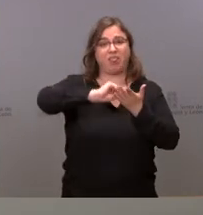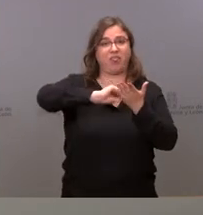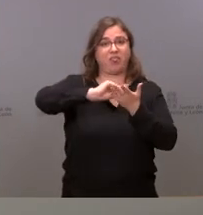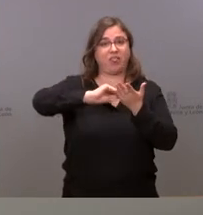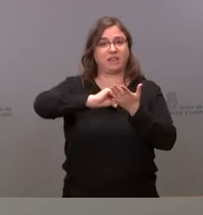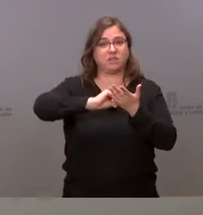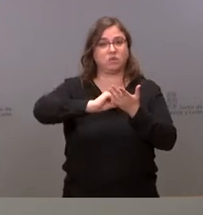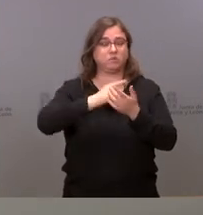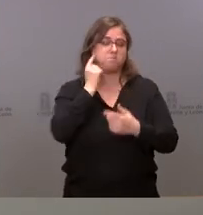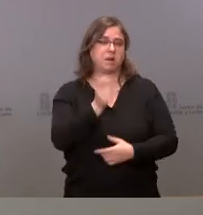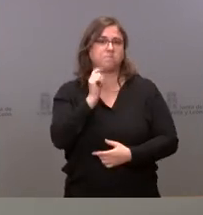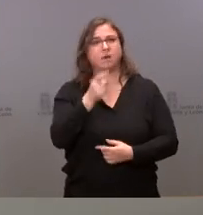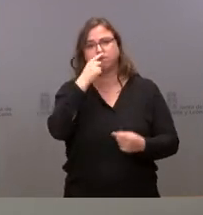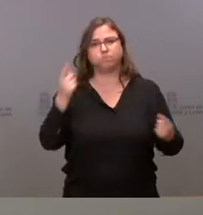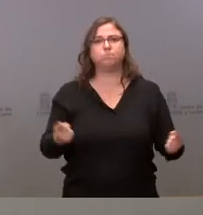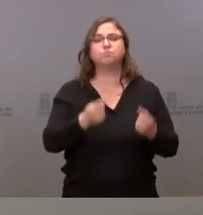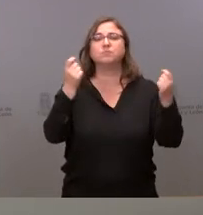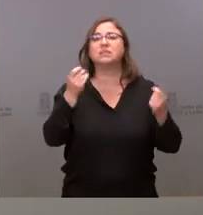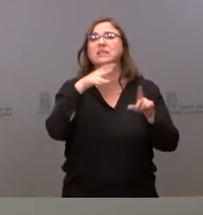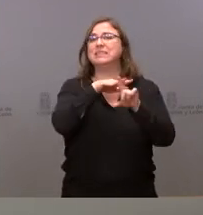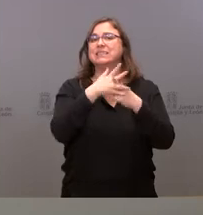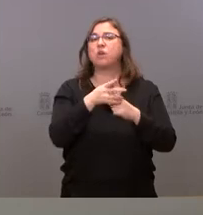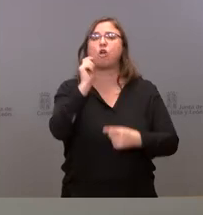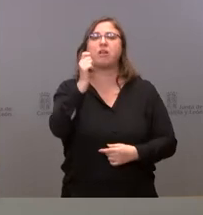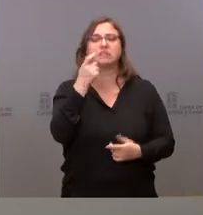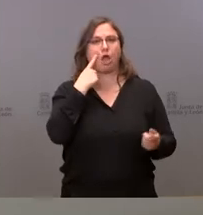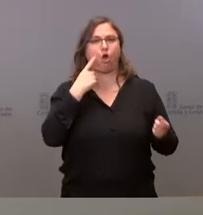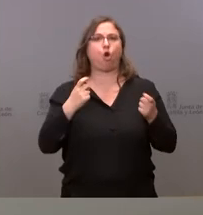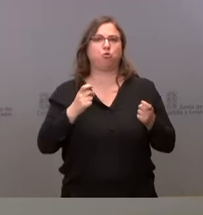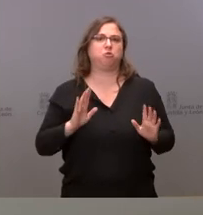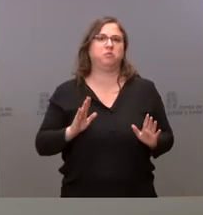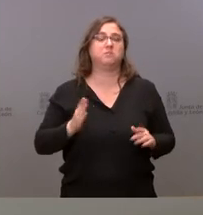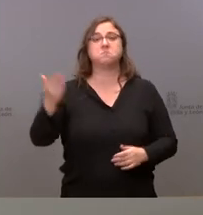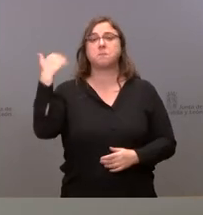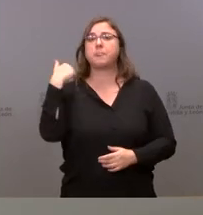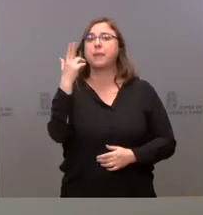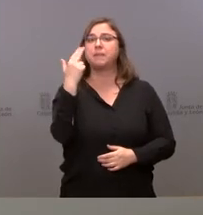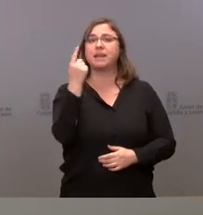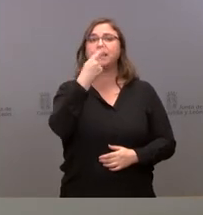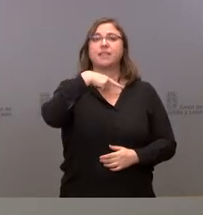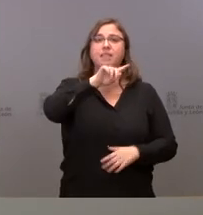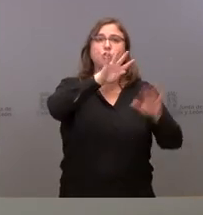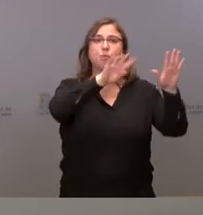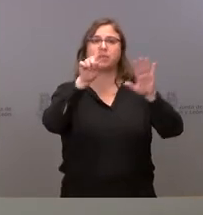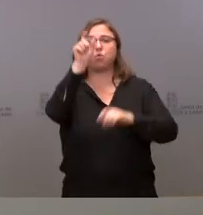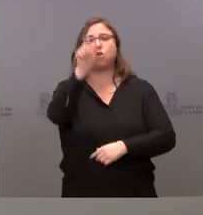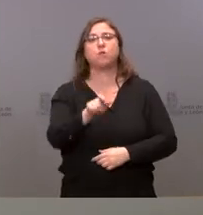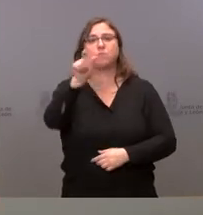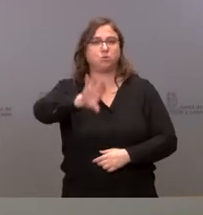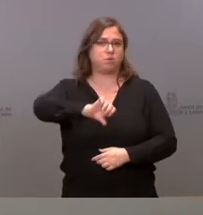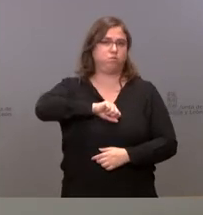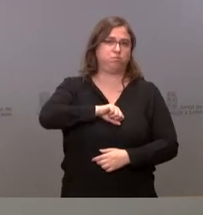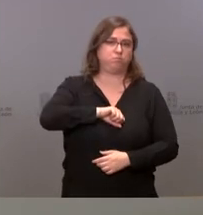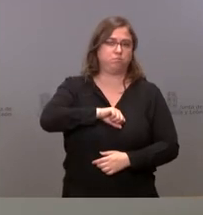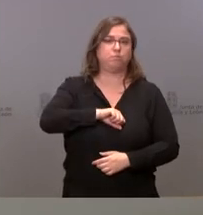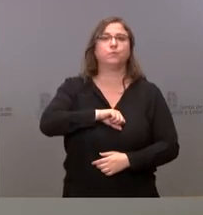publicamos periódicamente la situación de las residencias está controlada el viernes pasado había 191 personas contagiadas